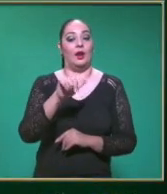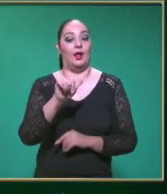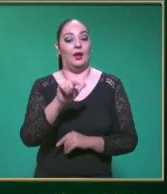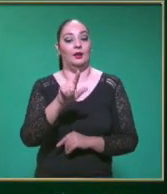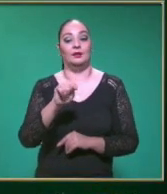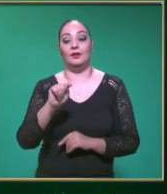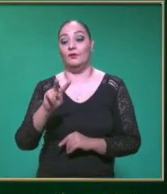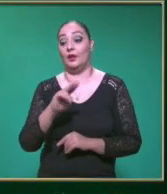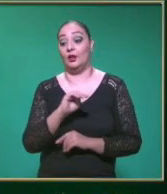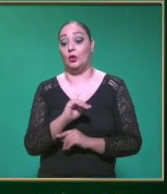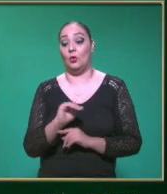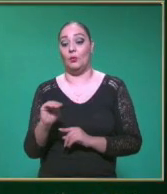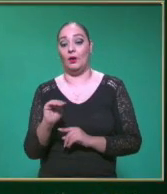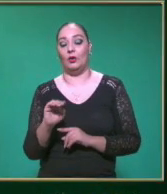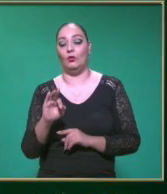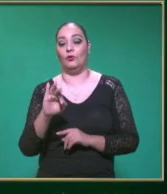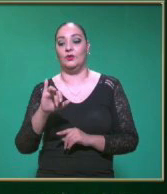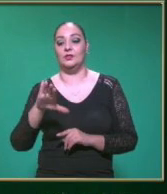EscuelaTV-Física